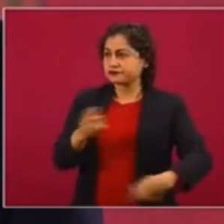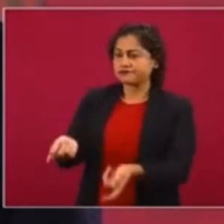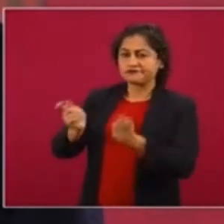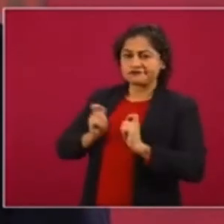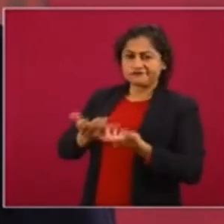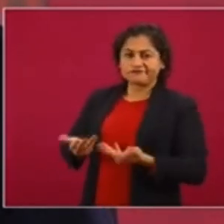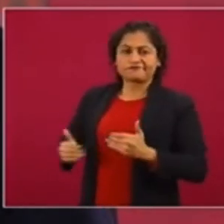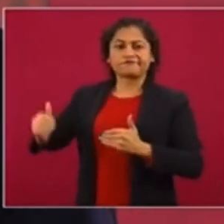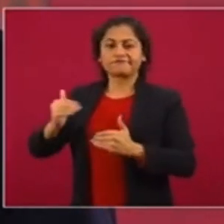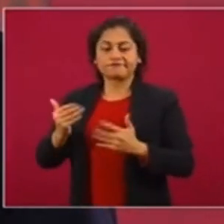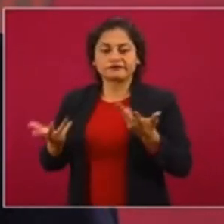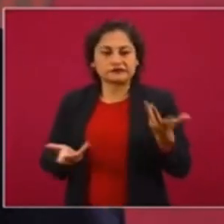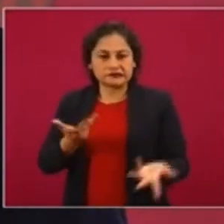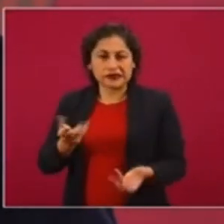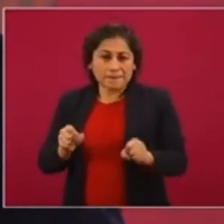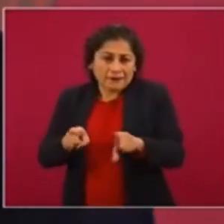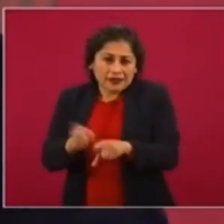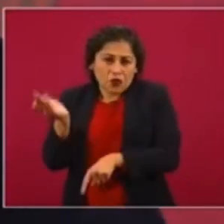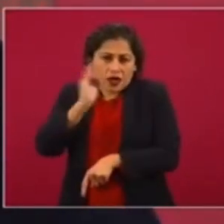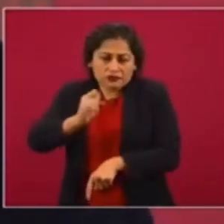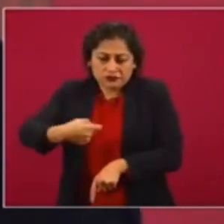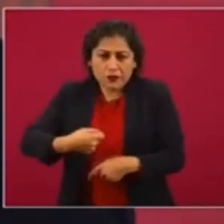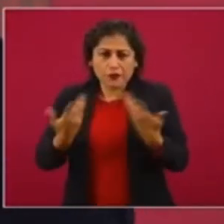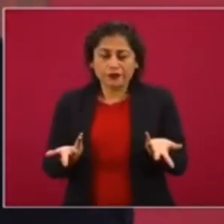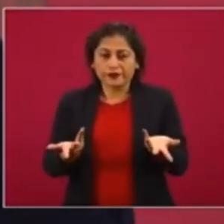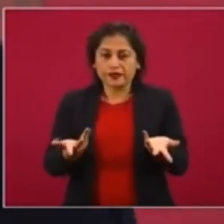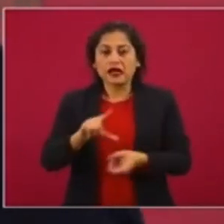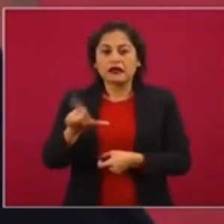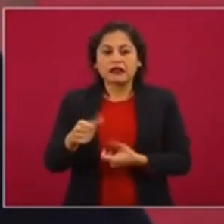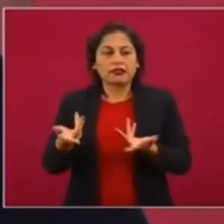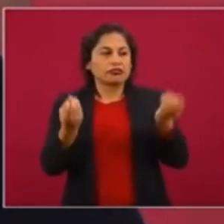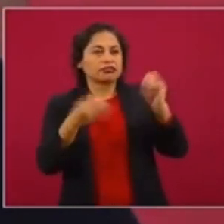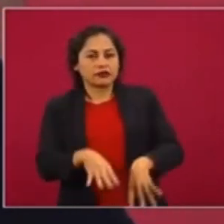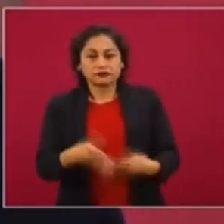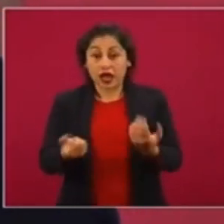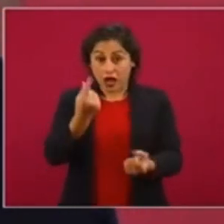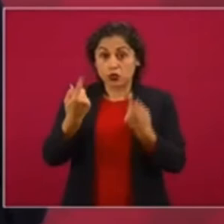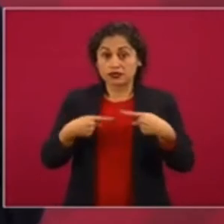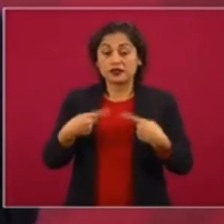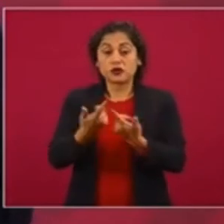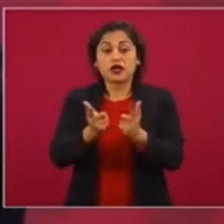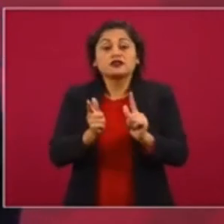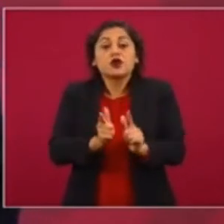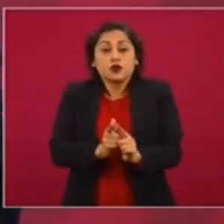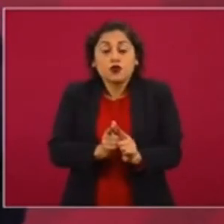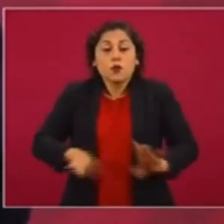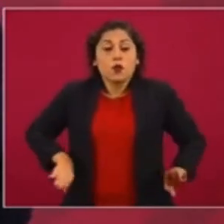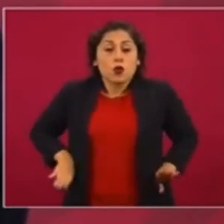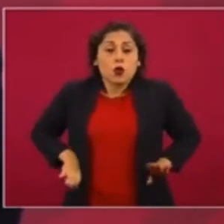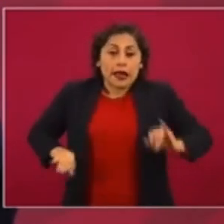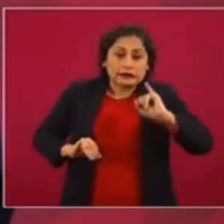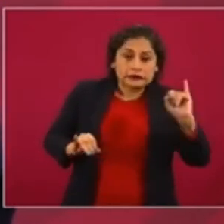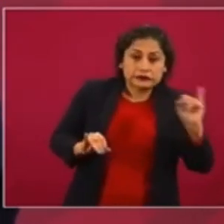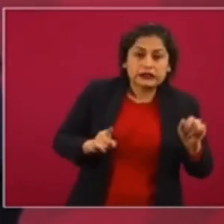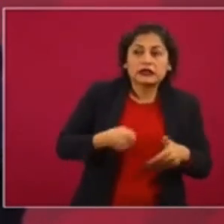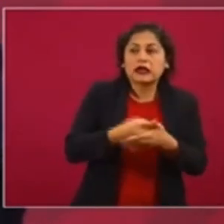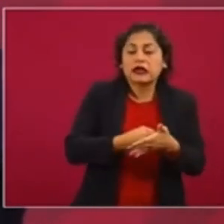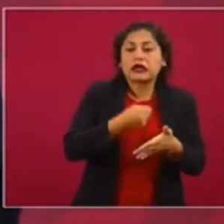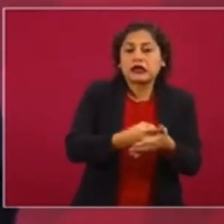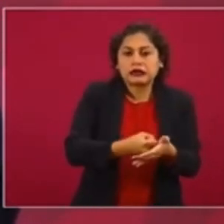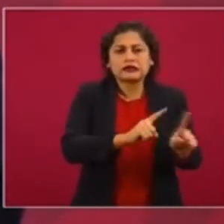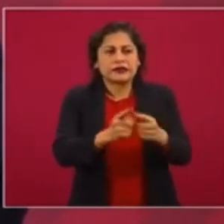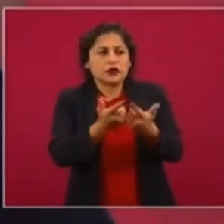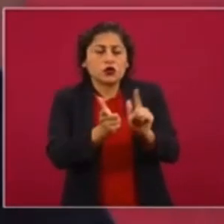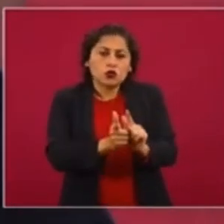Claudica, gente que incluso, este, viene de partidos de izquierda, o desde antes, de movimientos